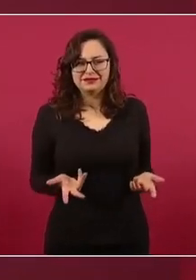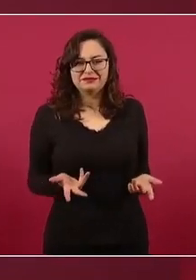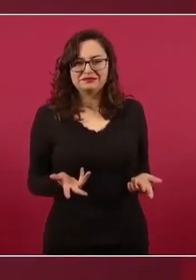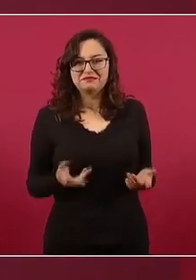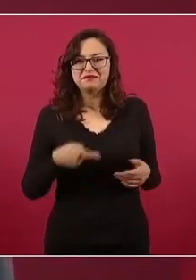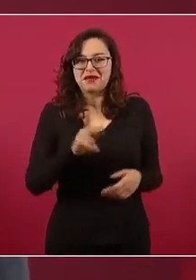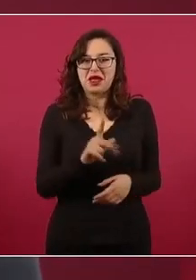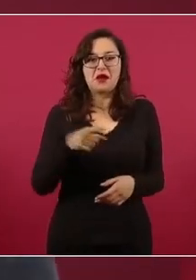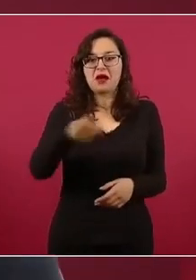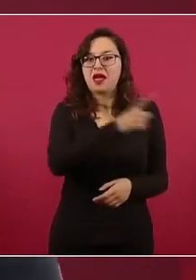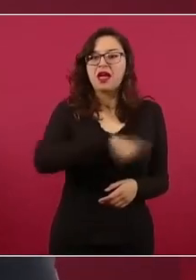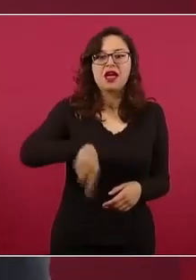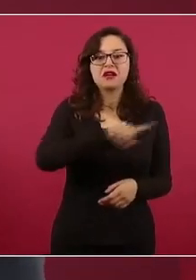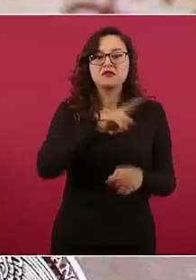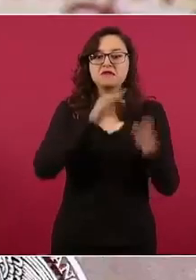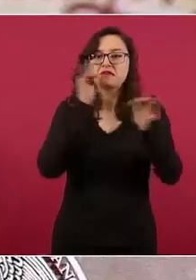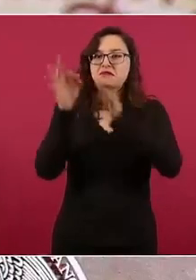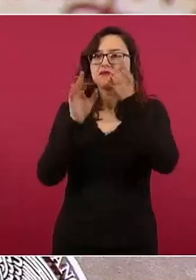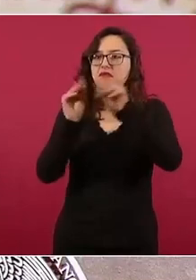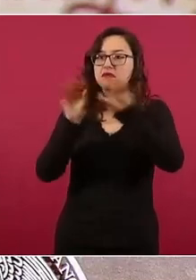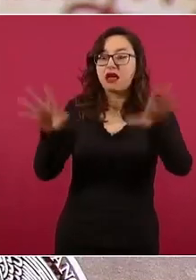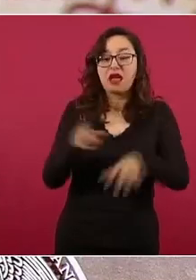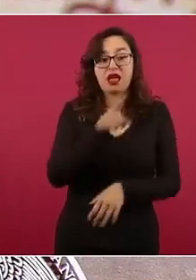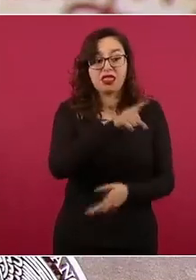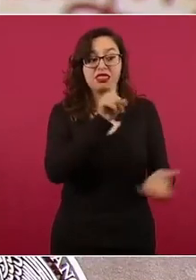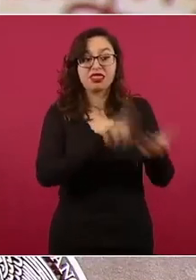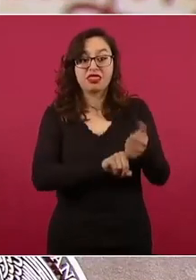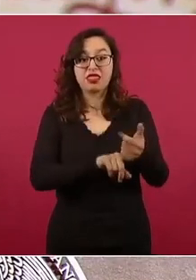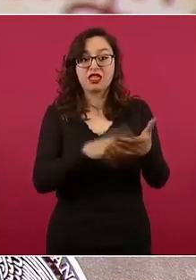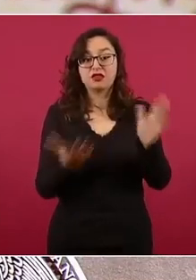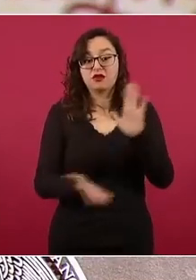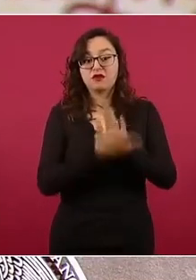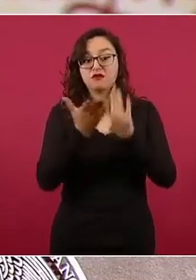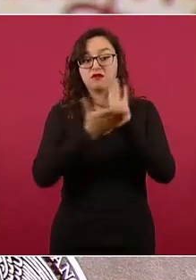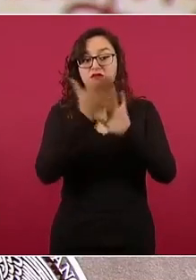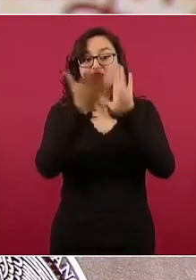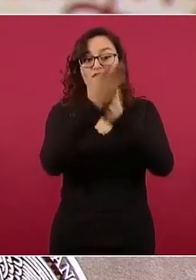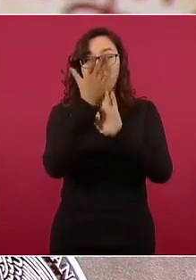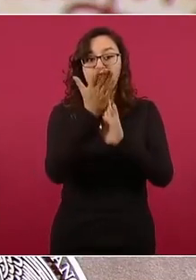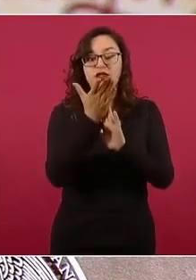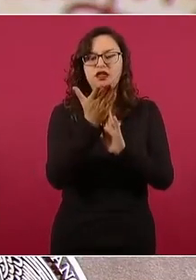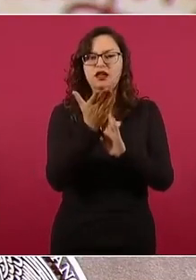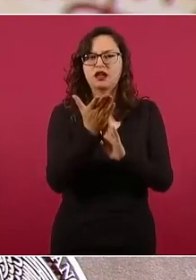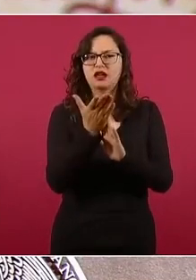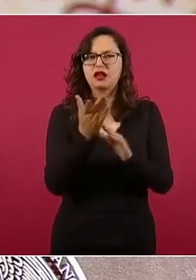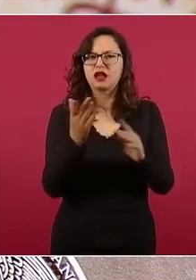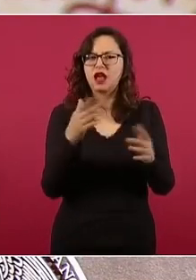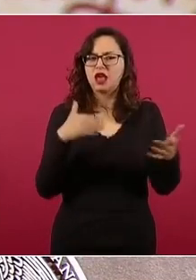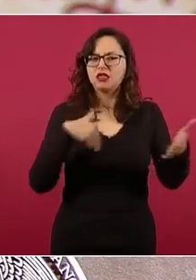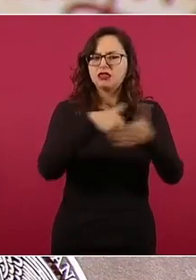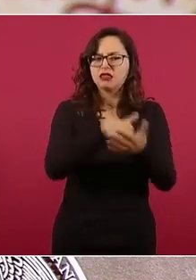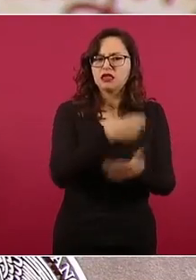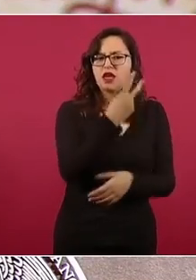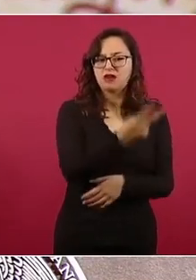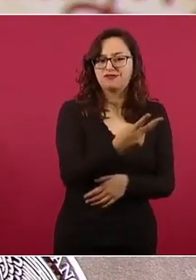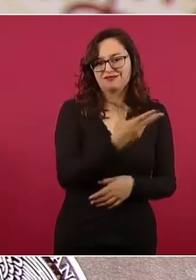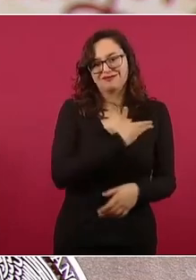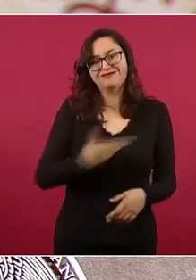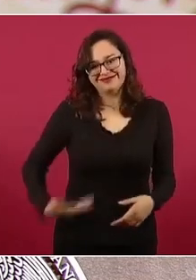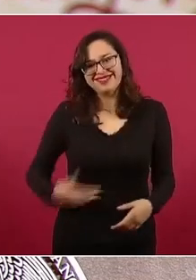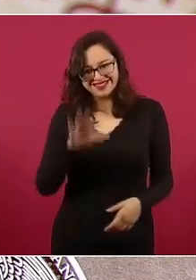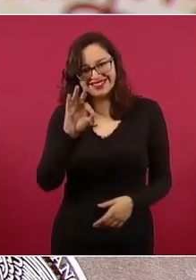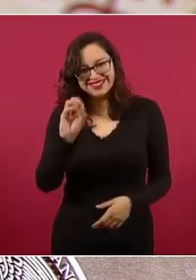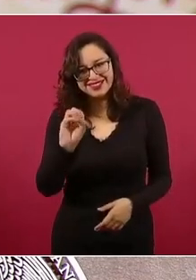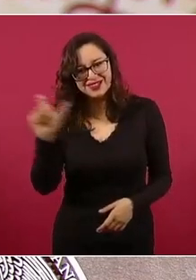hundiendo. Presenta problemas estructurales desde su construcción en tiempos de Vicente Fox Quesada y se